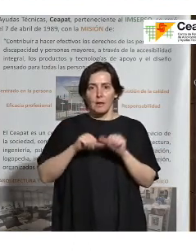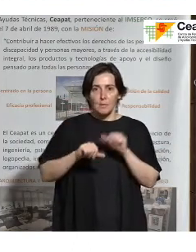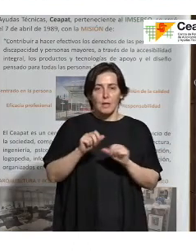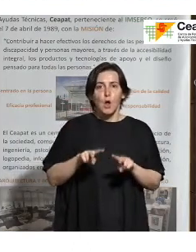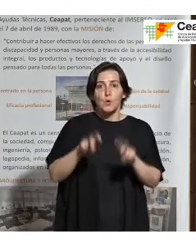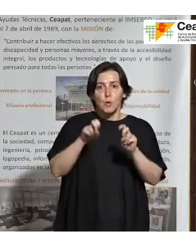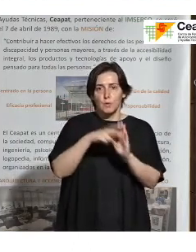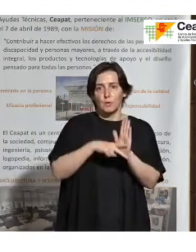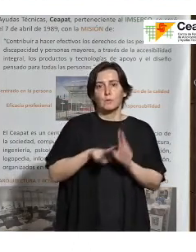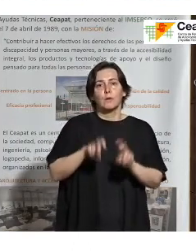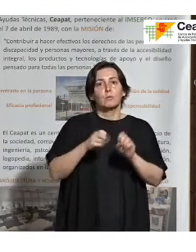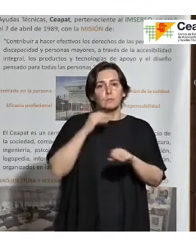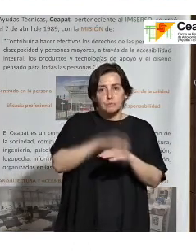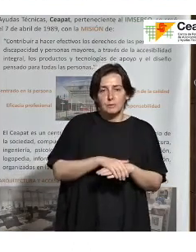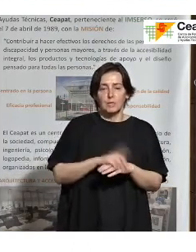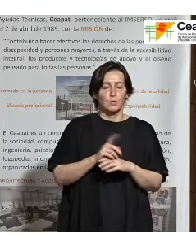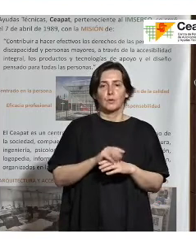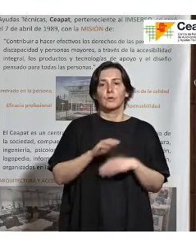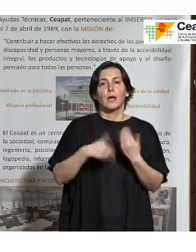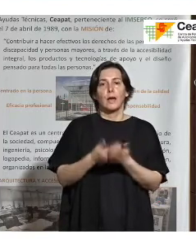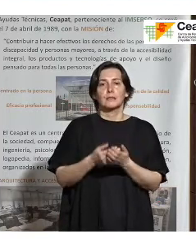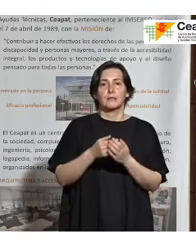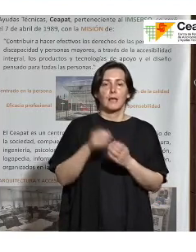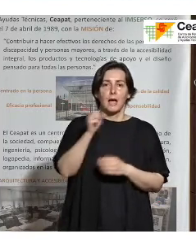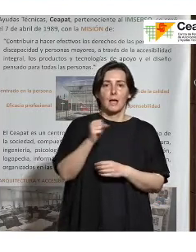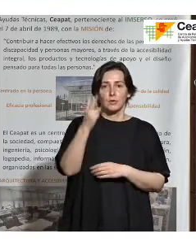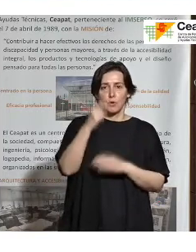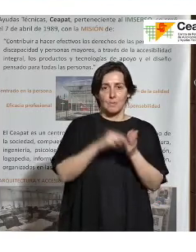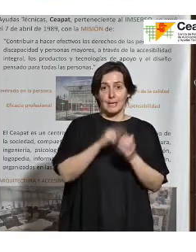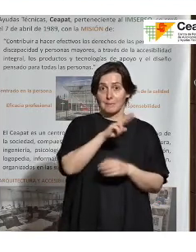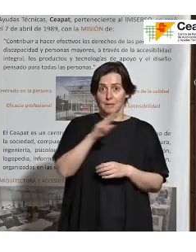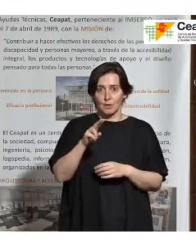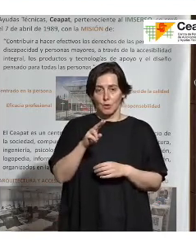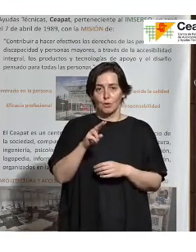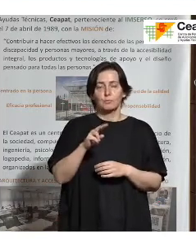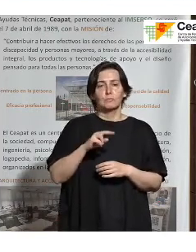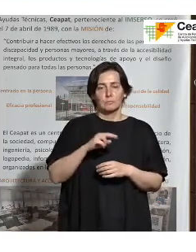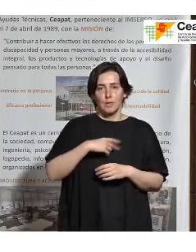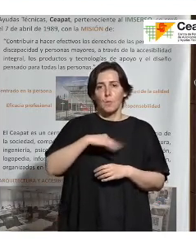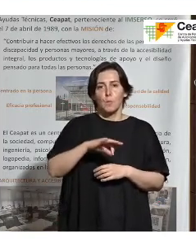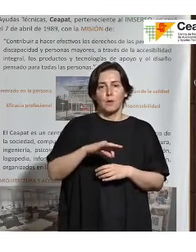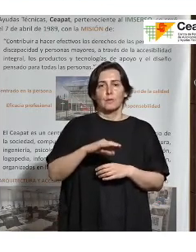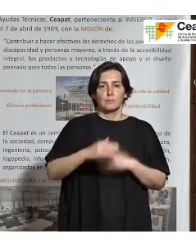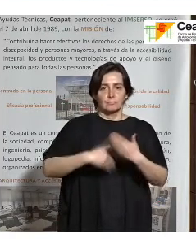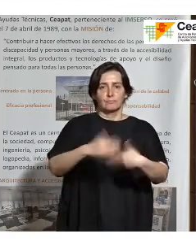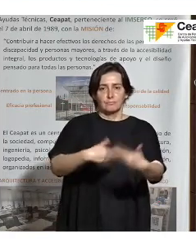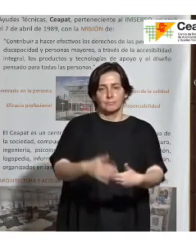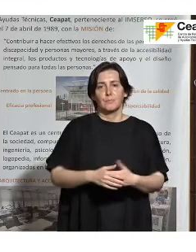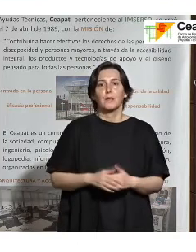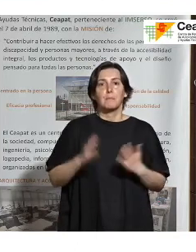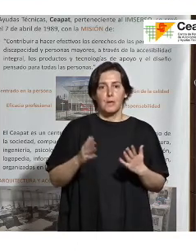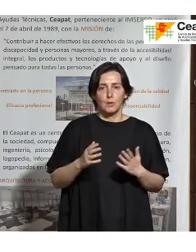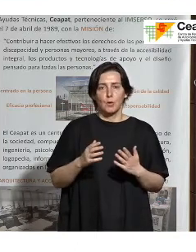la nueva norma. Entonces, tenemos hasta el año 2022. Eso sí, no nos durmamos. O sea, nosotros estamos ya empezando a trabajar